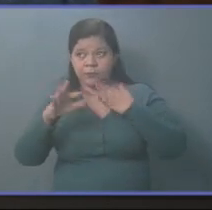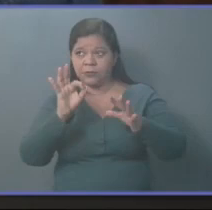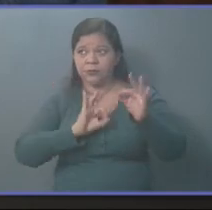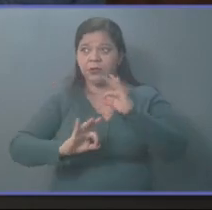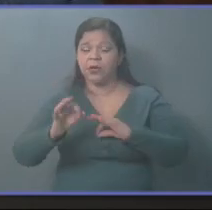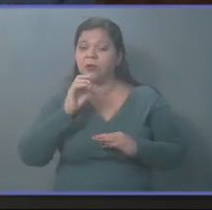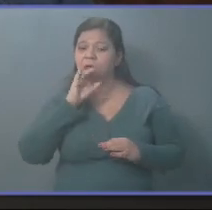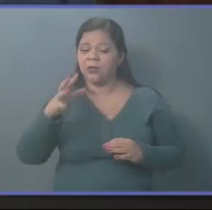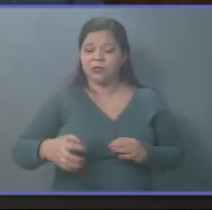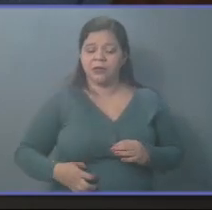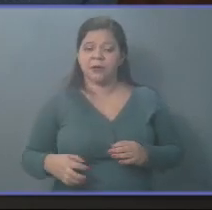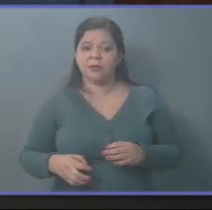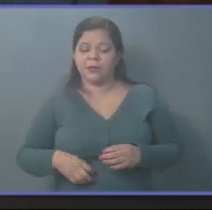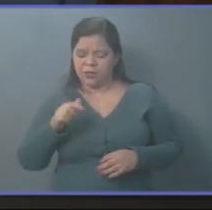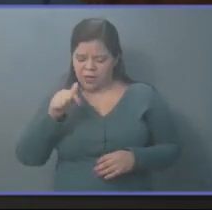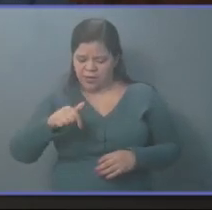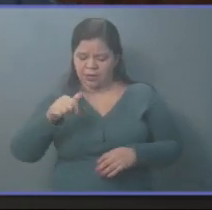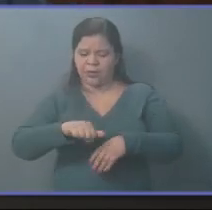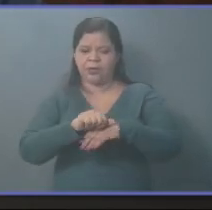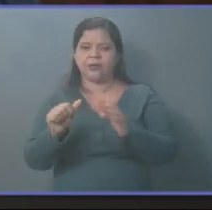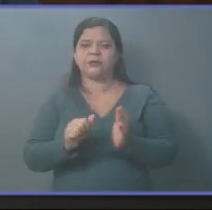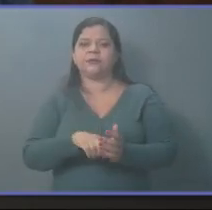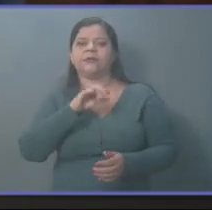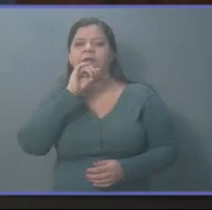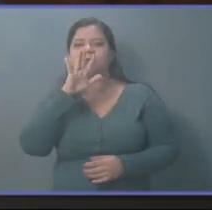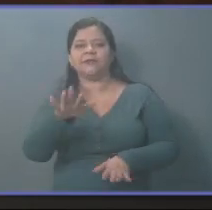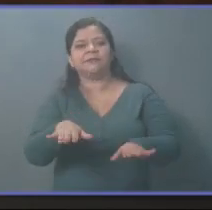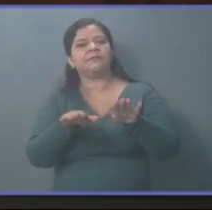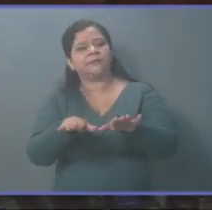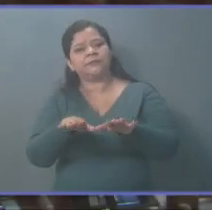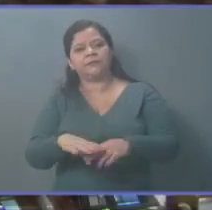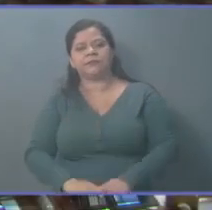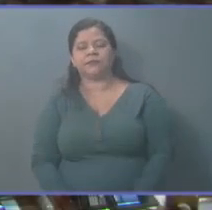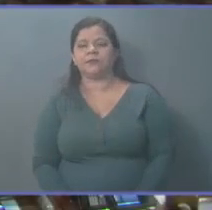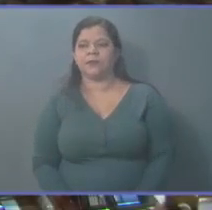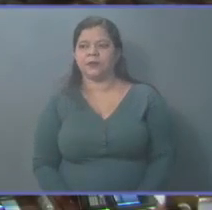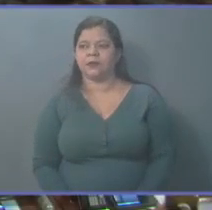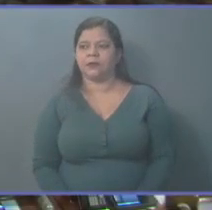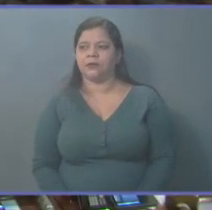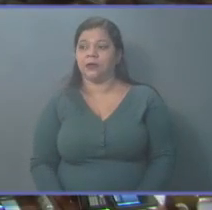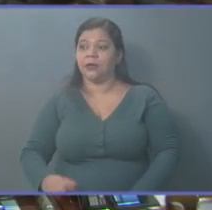mentiras que aquí se dicen en este pleno legislativo muchas gracias un receso hasta que termine